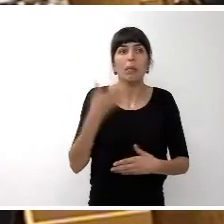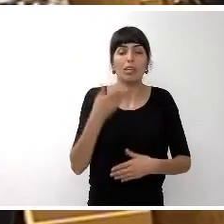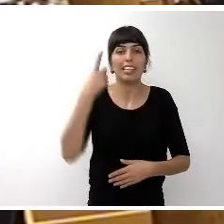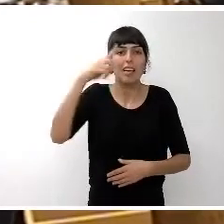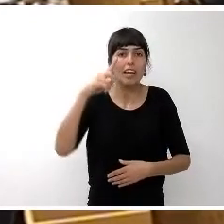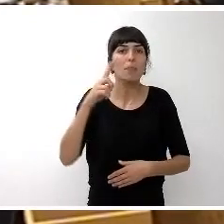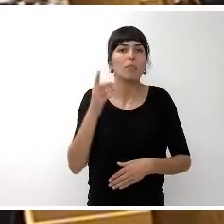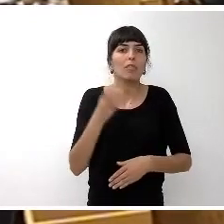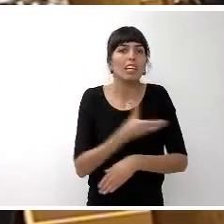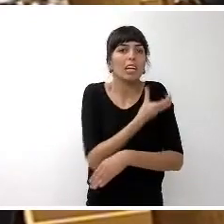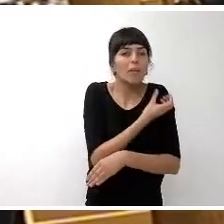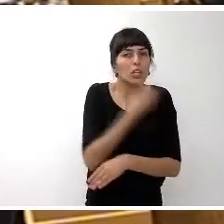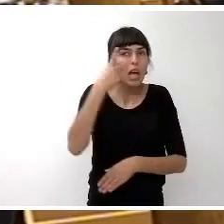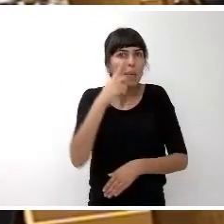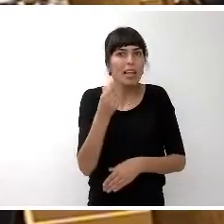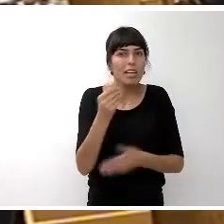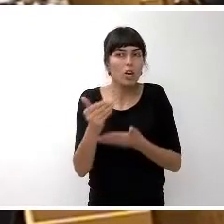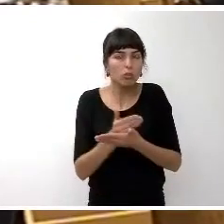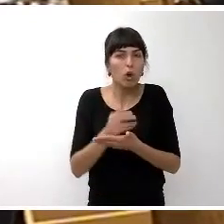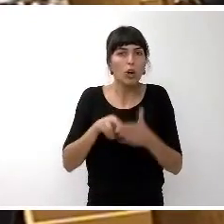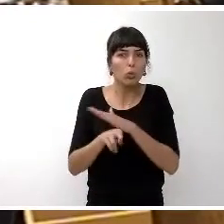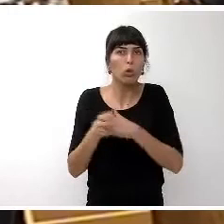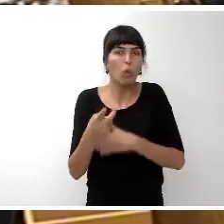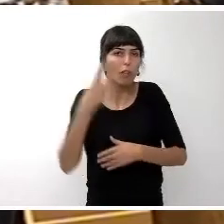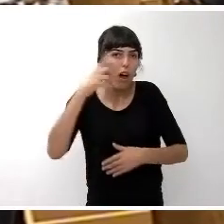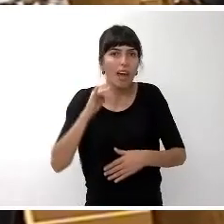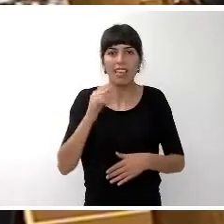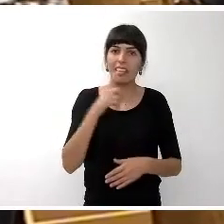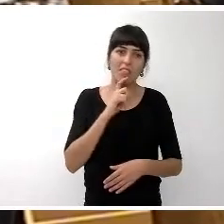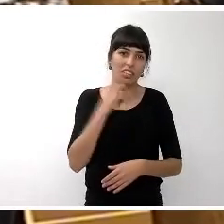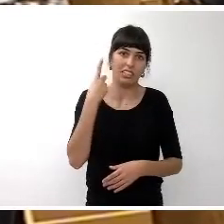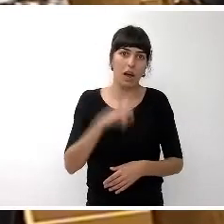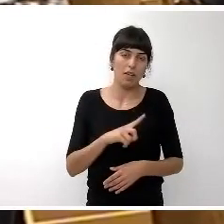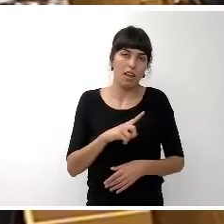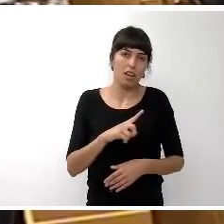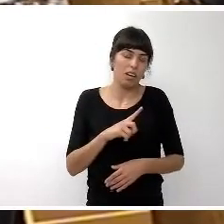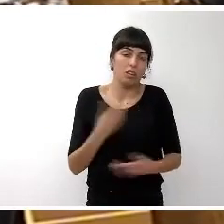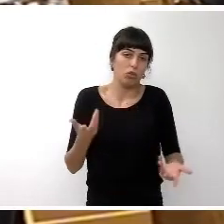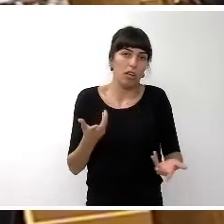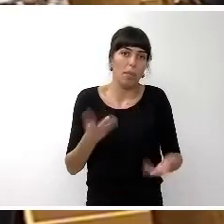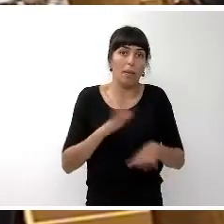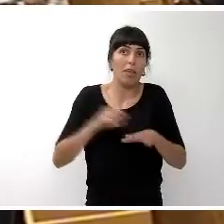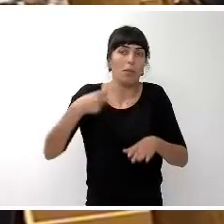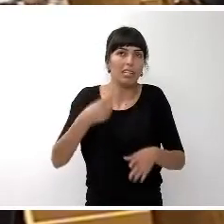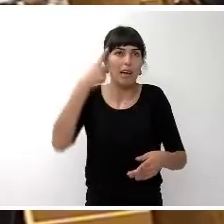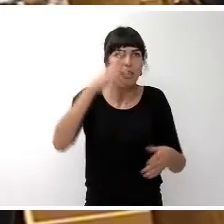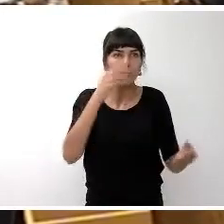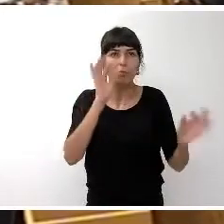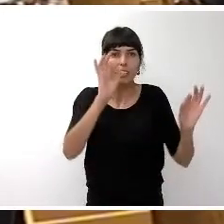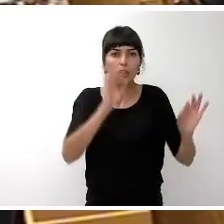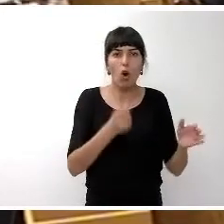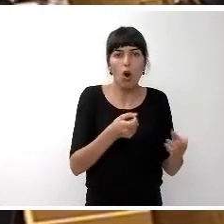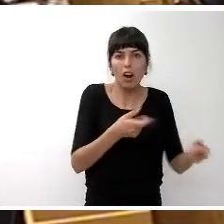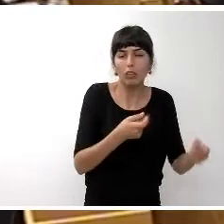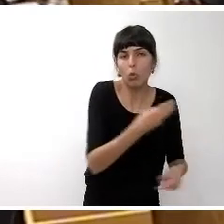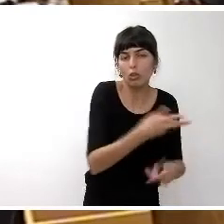corporación es muy complejo establecer un presupuesto con ciertas garantías de gastos ¿no? simplemente dramatizarlo yo sé